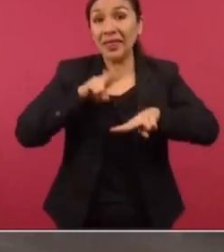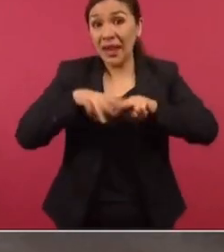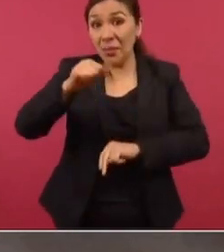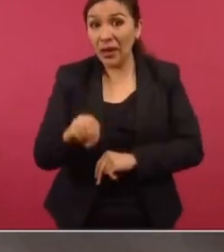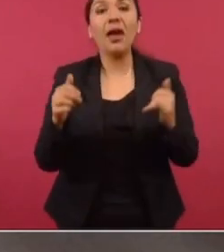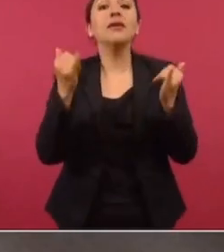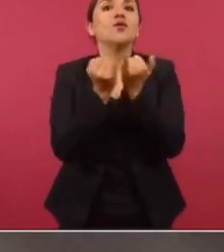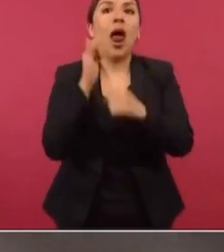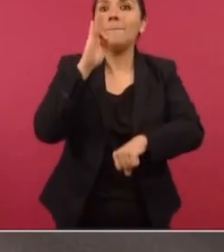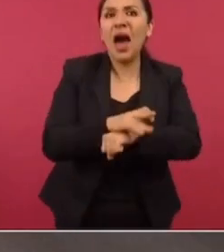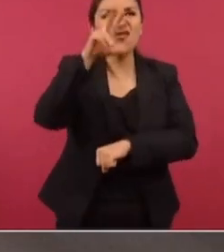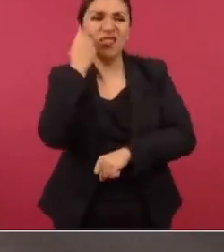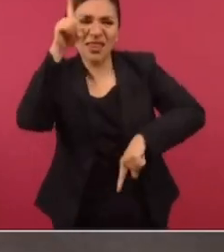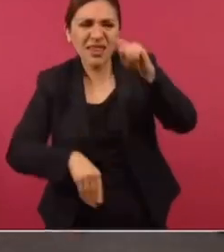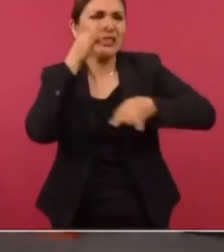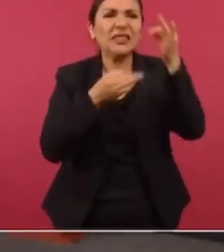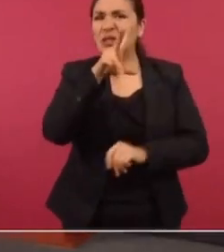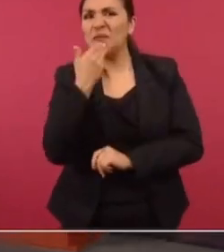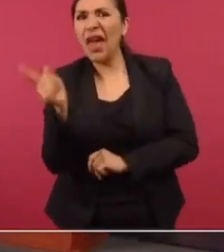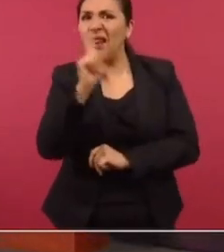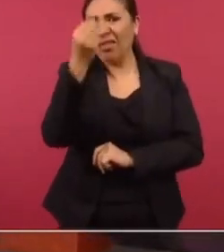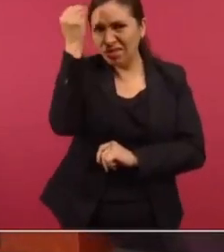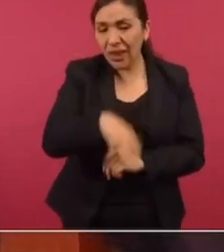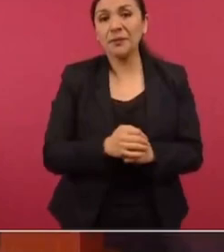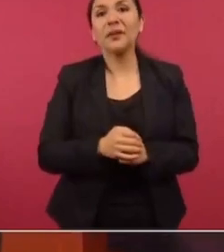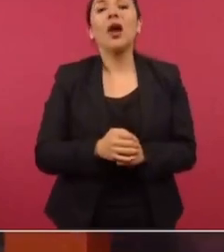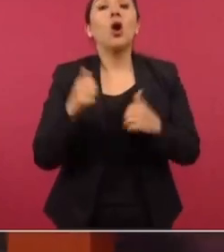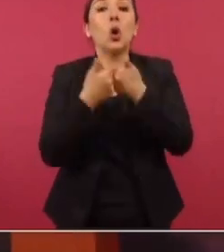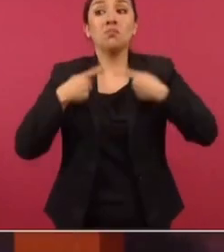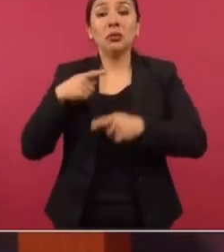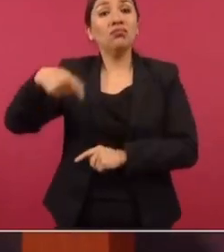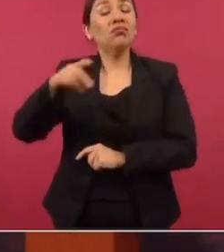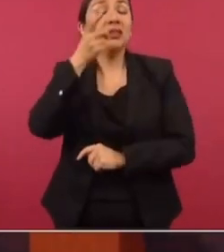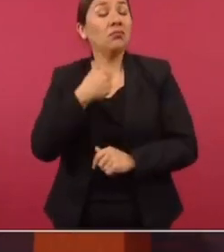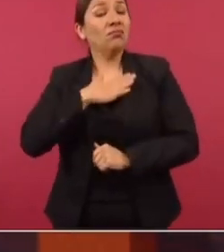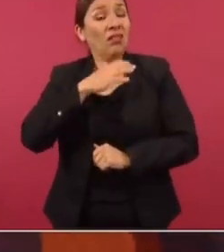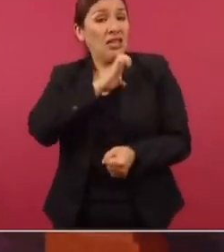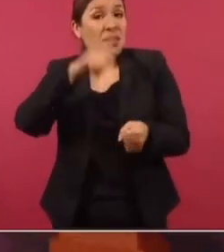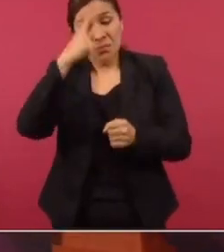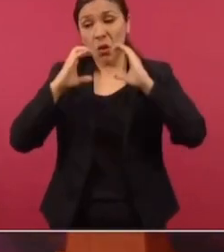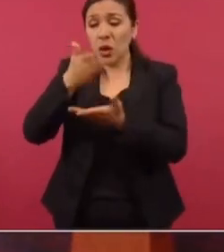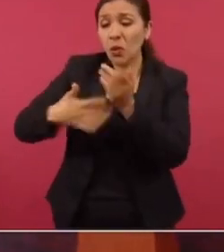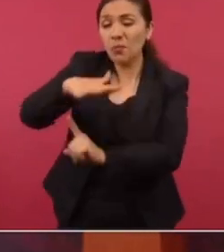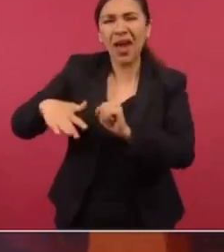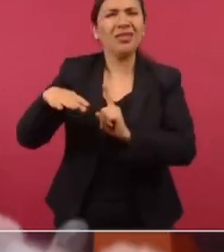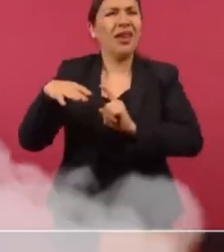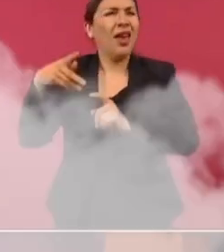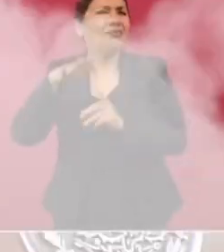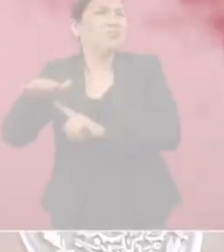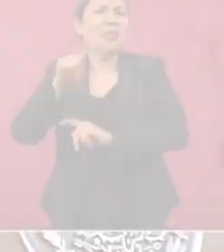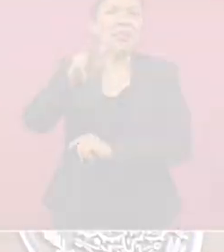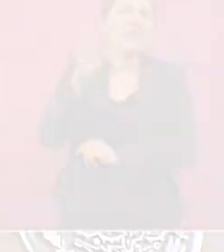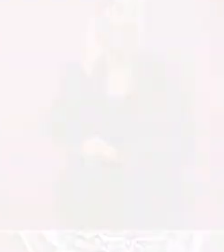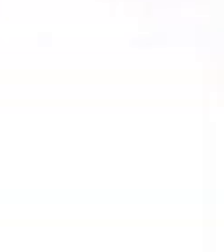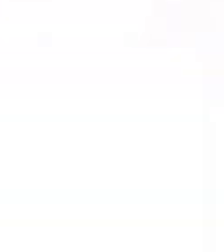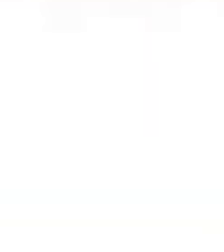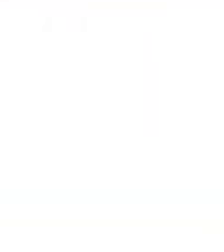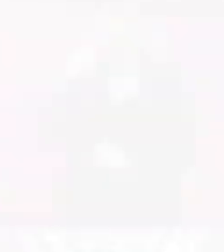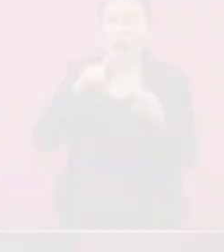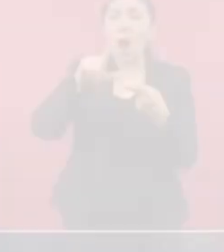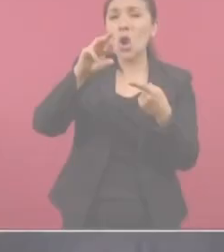Maya, amparos, campañas en contra, con pseudoambientalistas y todos los medios de información. Pero es Lórez de Mola